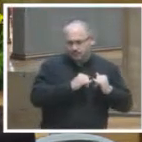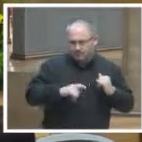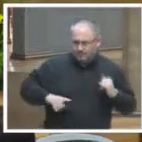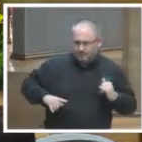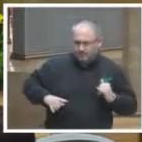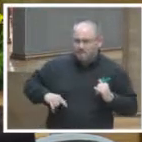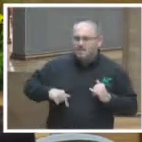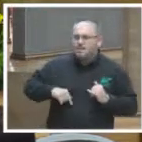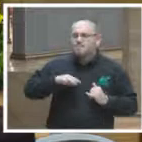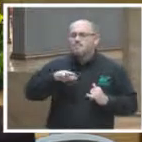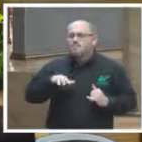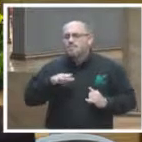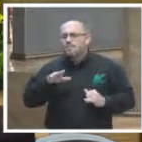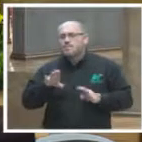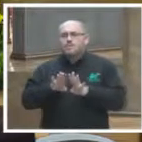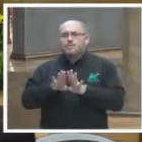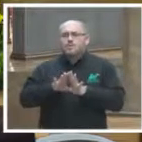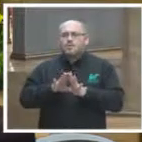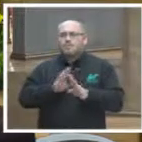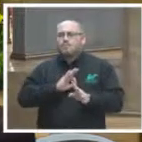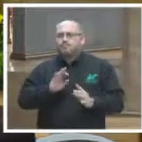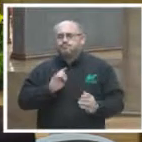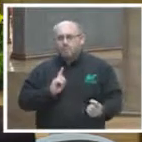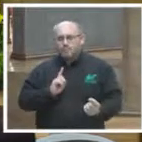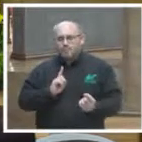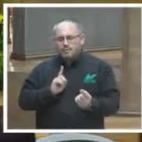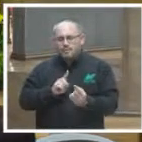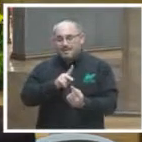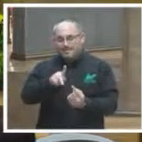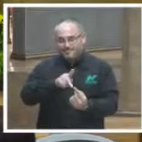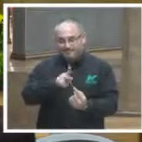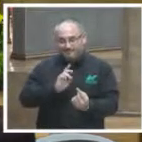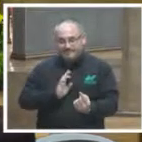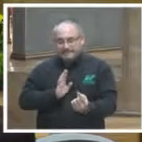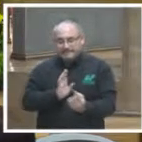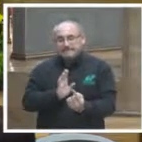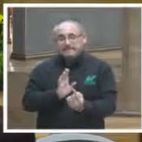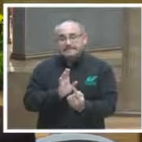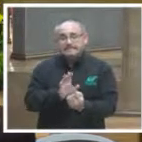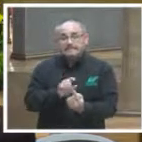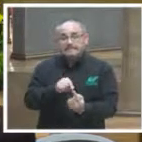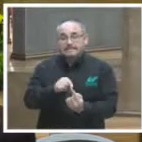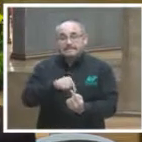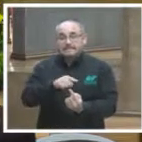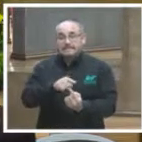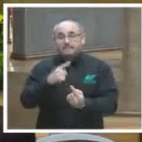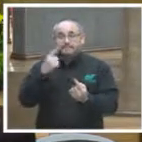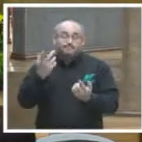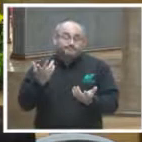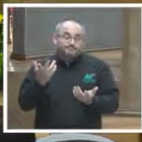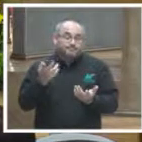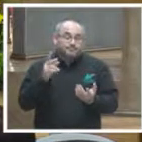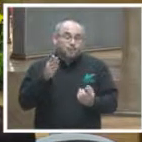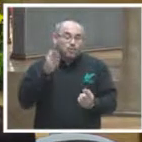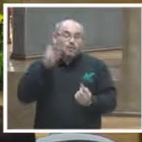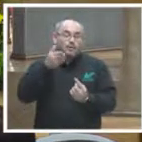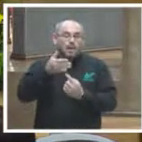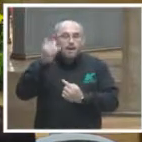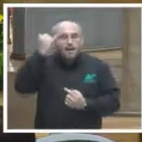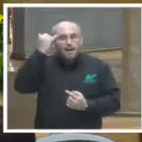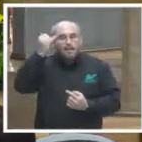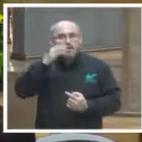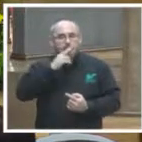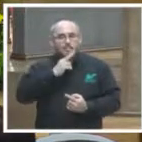buscando cómo acercarnos a la sociedad para y sobre todo con el propósito de